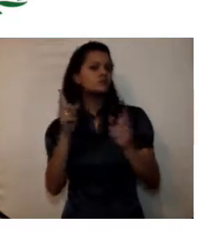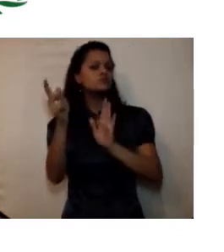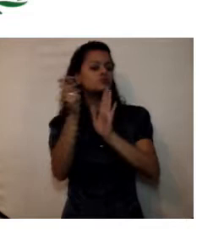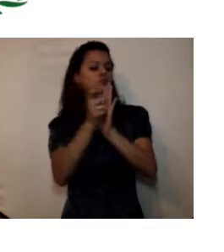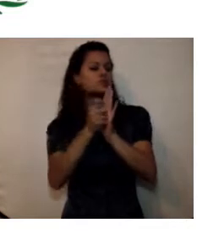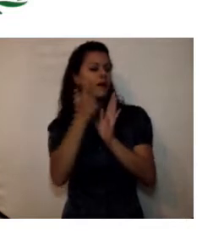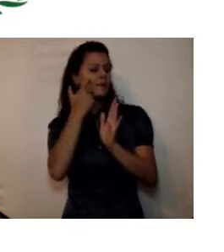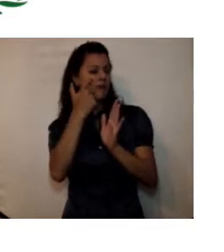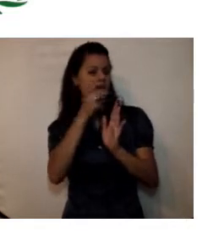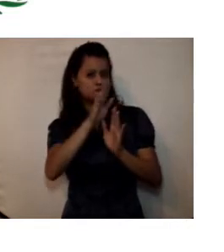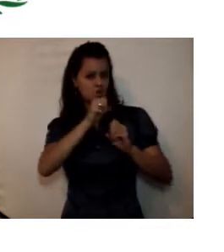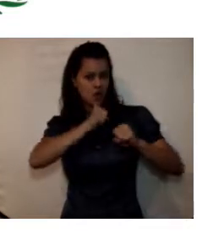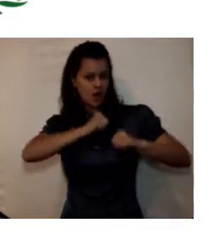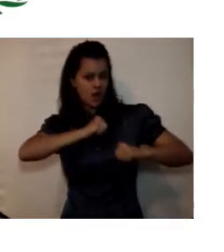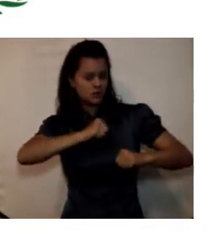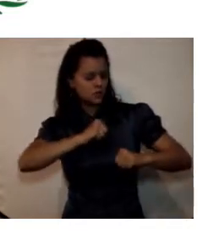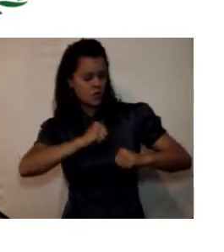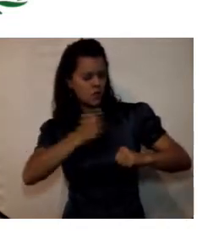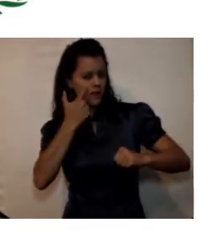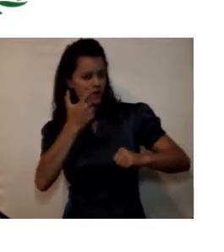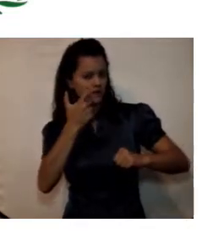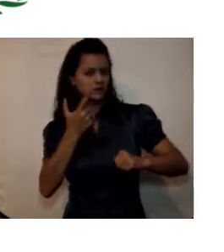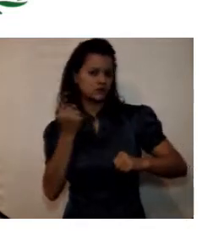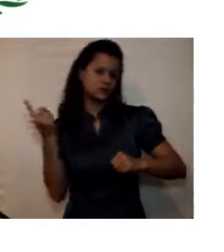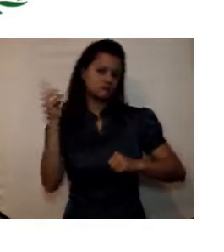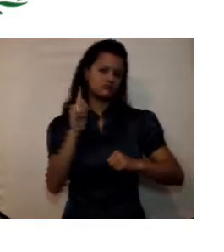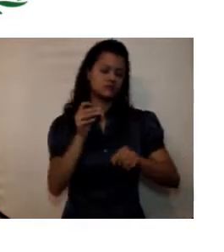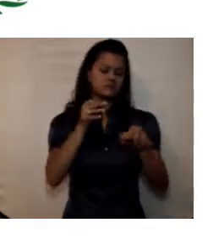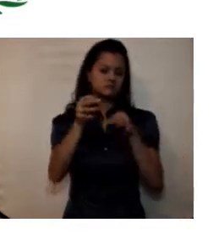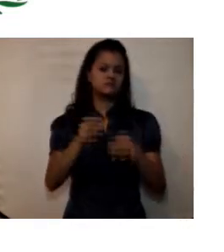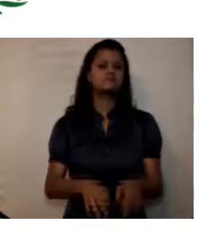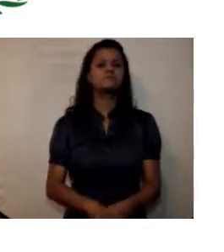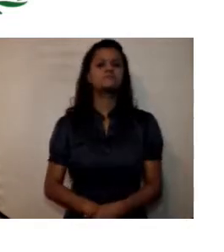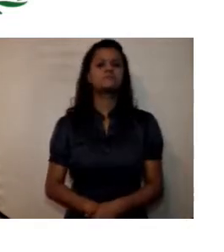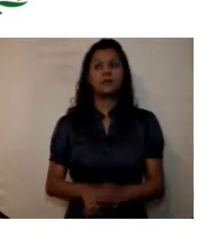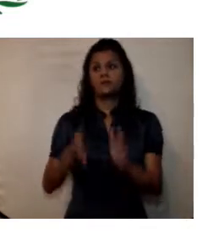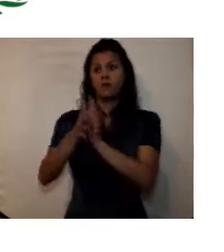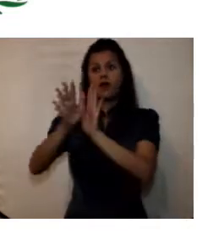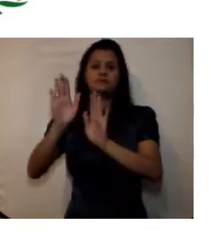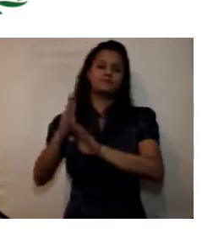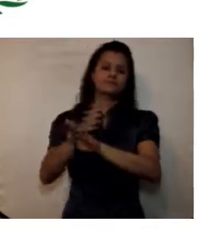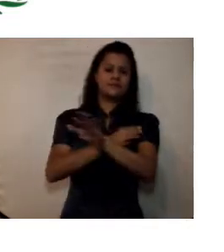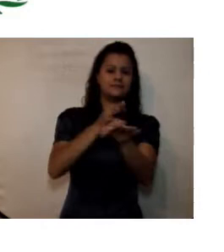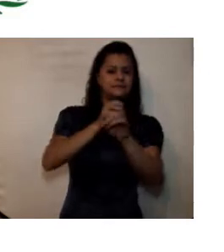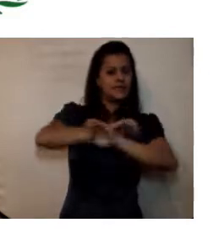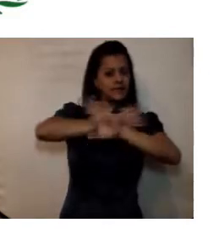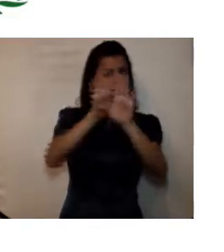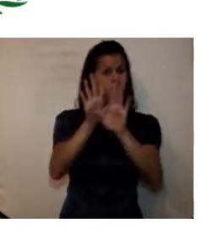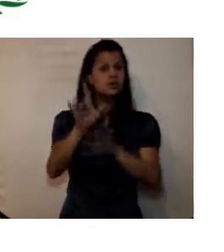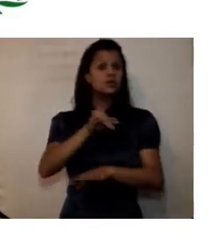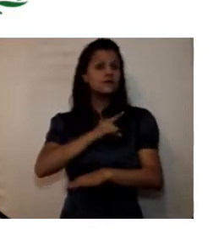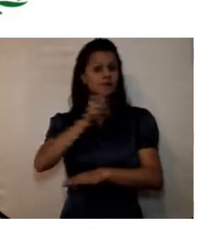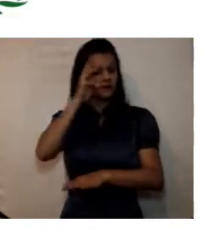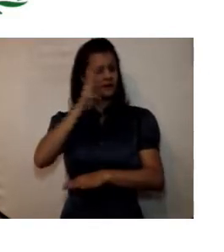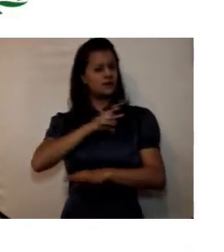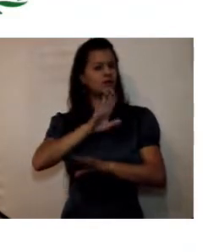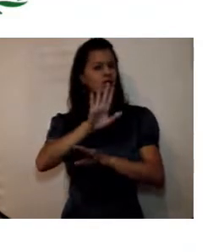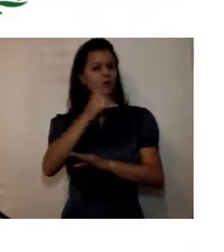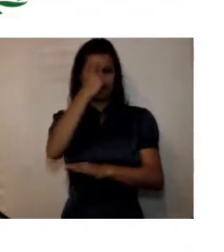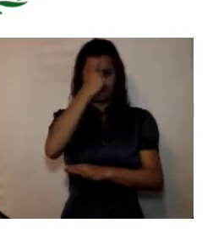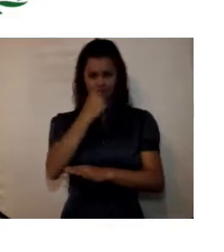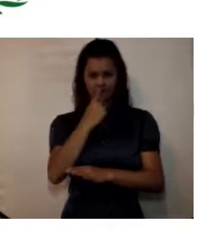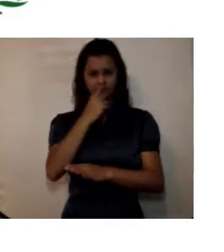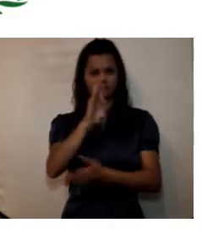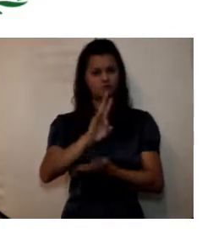relevantes de la gestión. Antes del informe es importante aclarar la universidad cuenta con un perfil y modelo estratégico ese